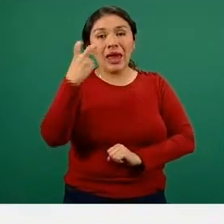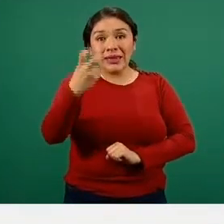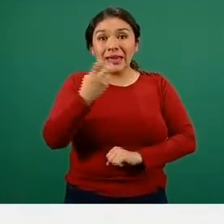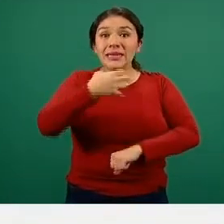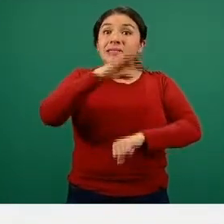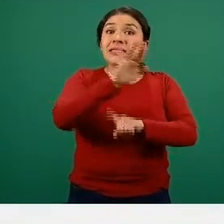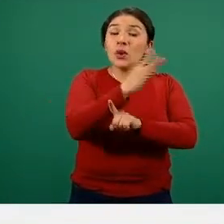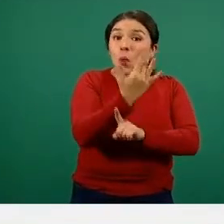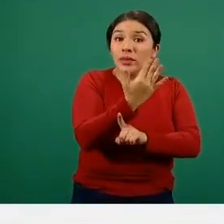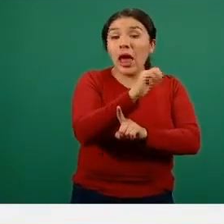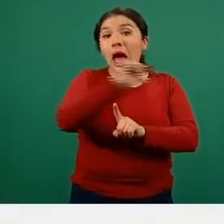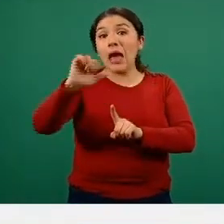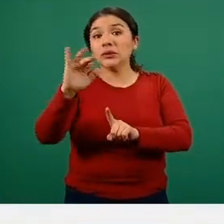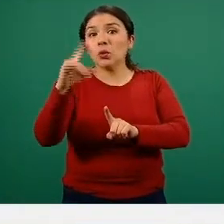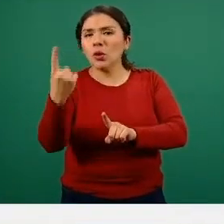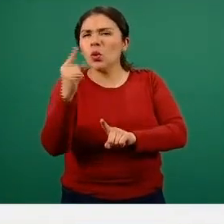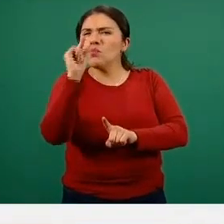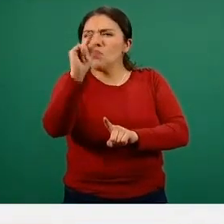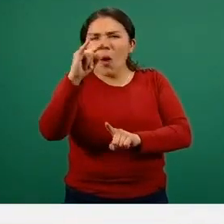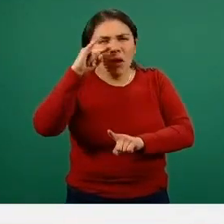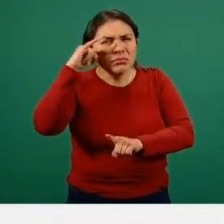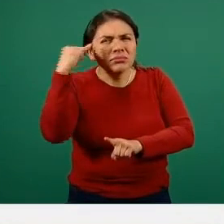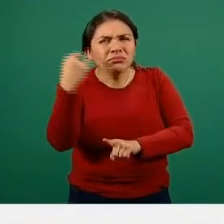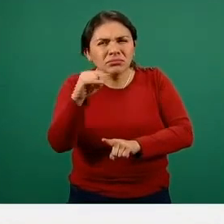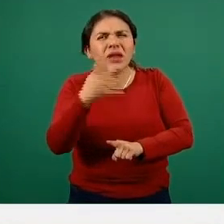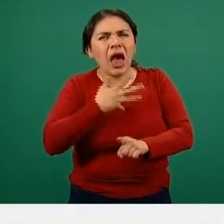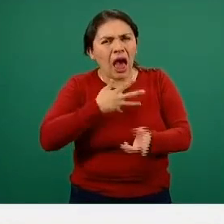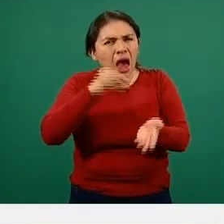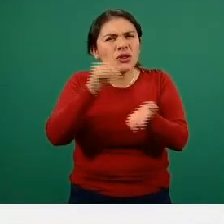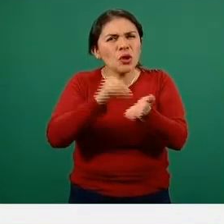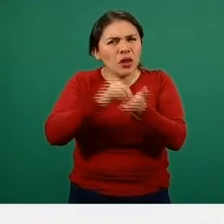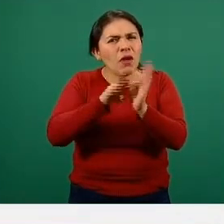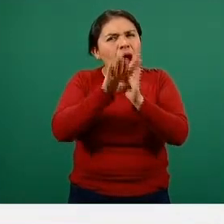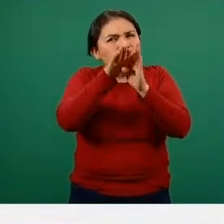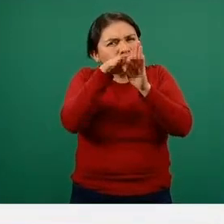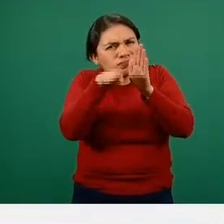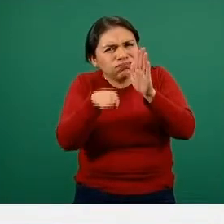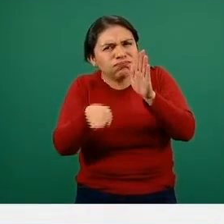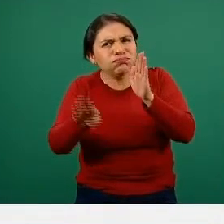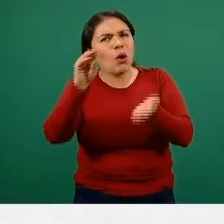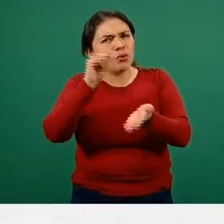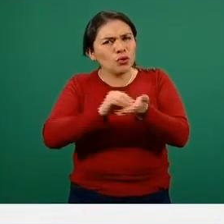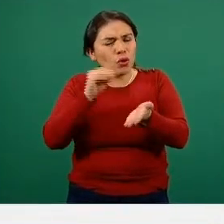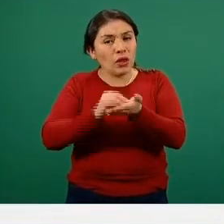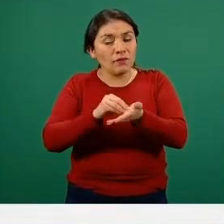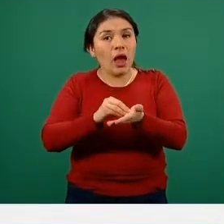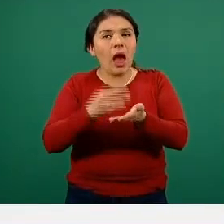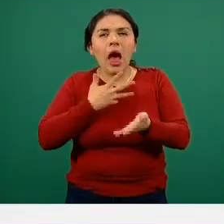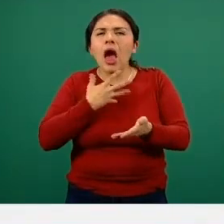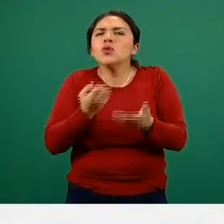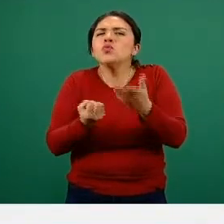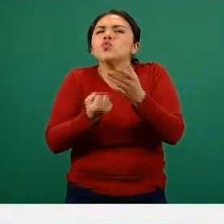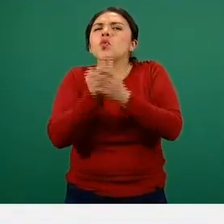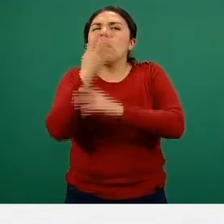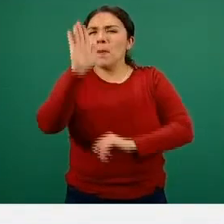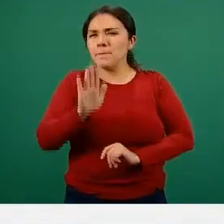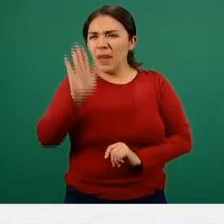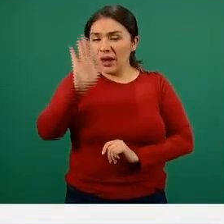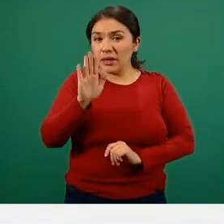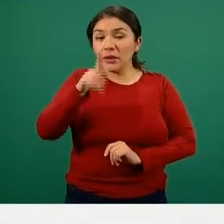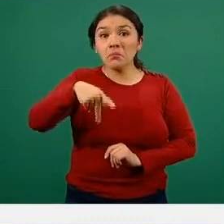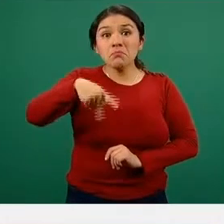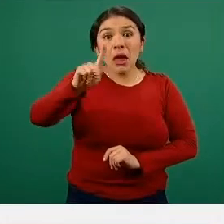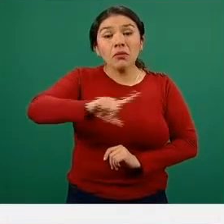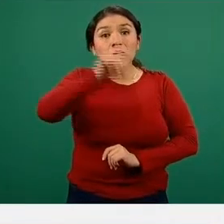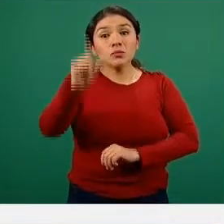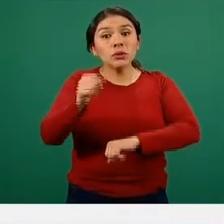50 a las 51, una pequeña, digamos, todavía disminución, todavía incipiente en su momento, pero